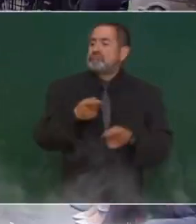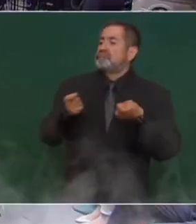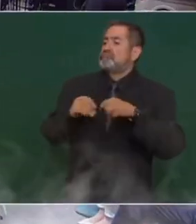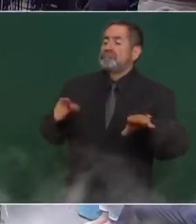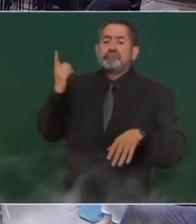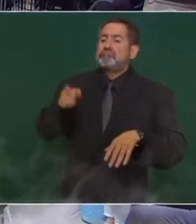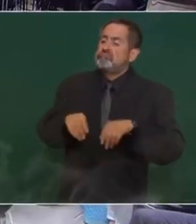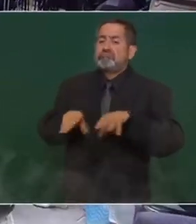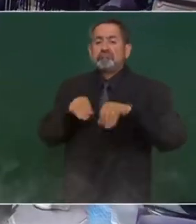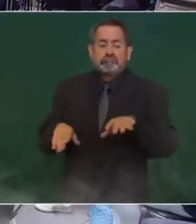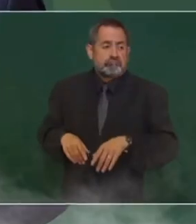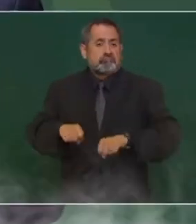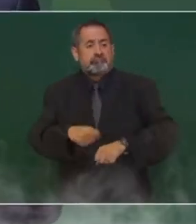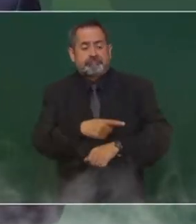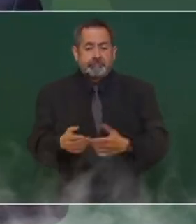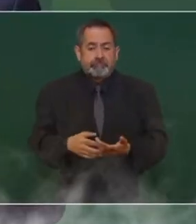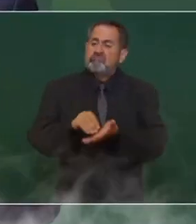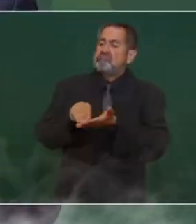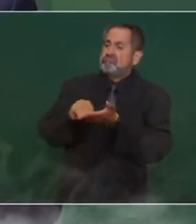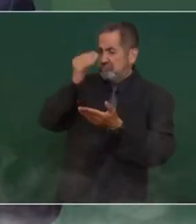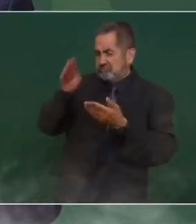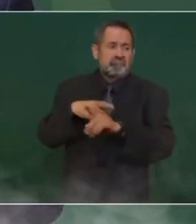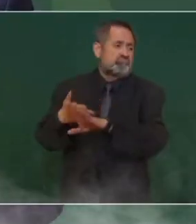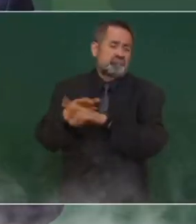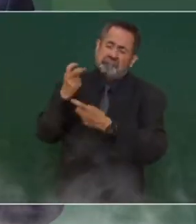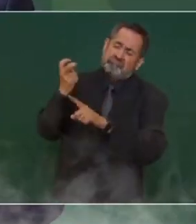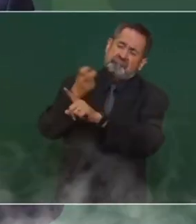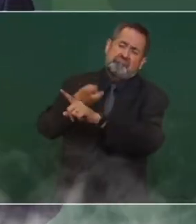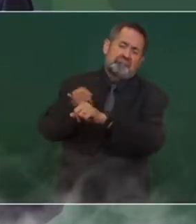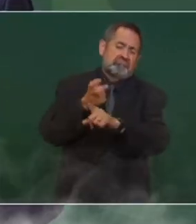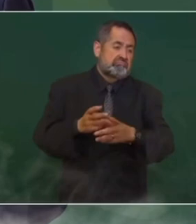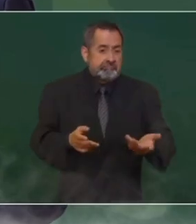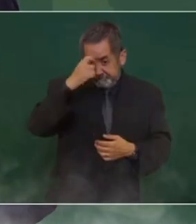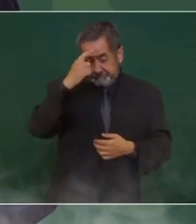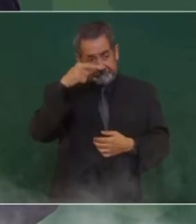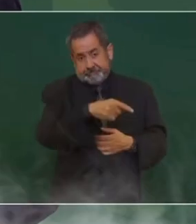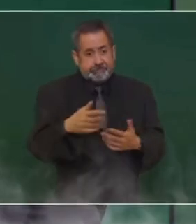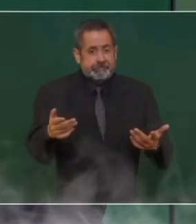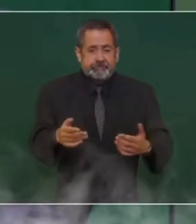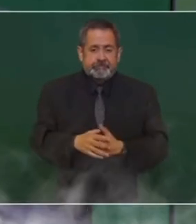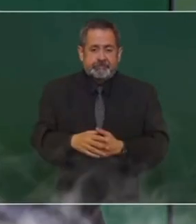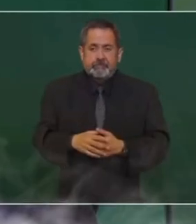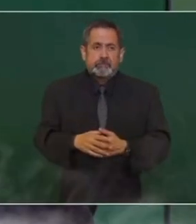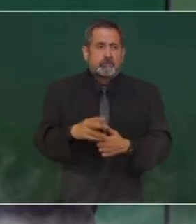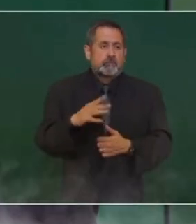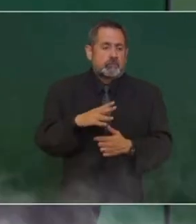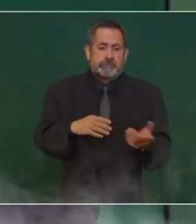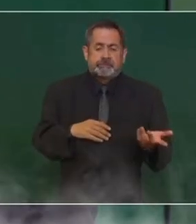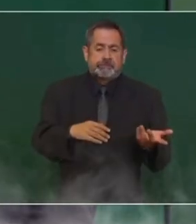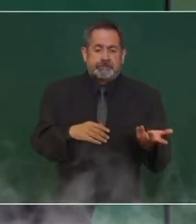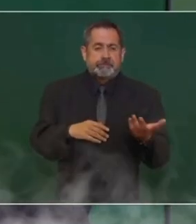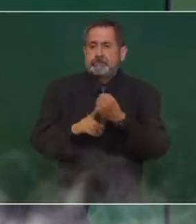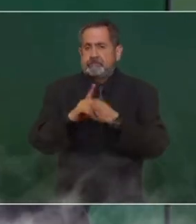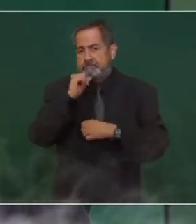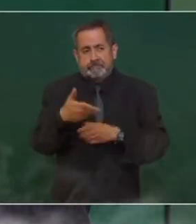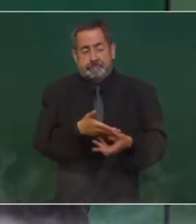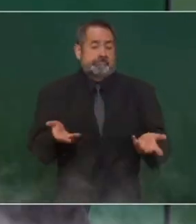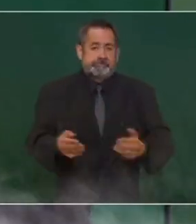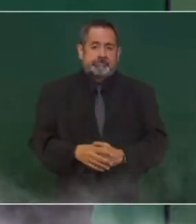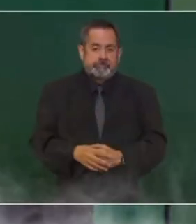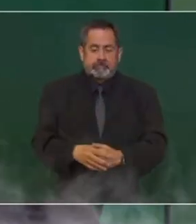que autolimitarse. Antes calumniaban impunemente, inventaban y no había ningún problema.